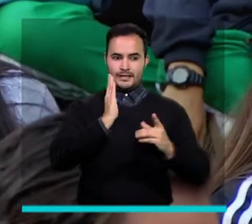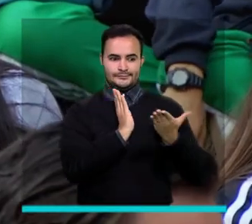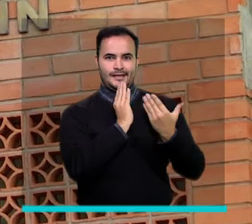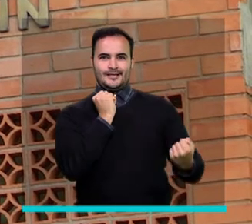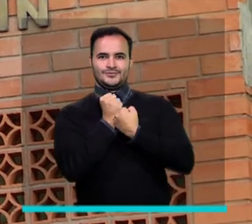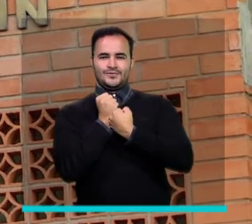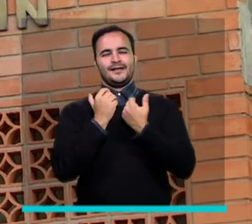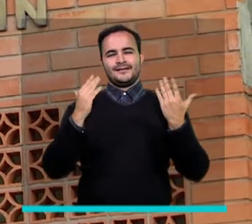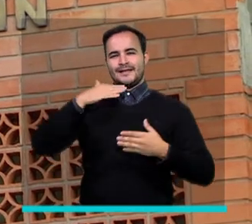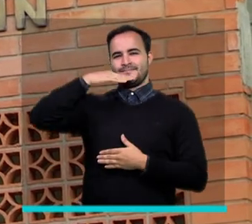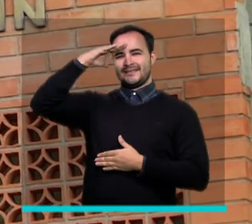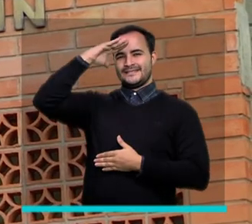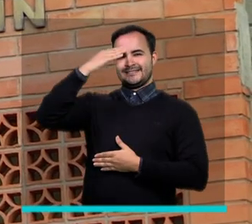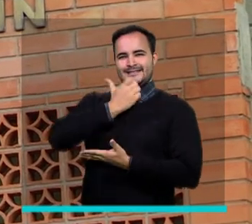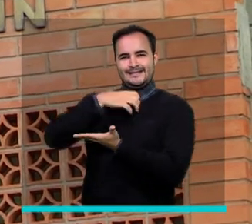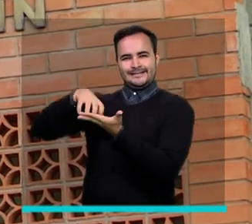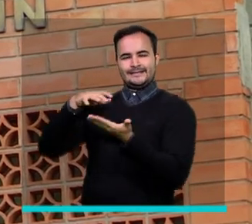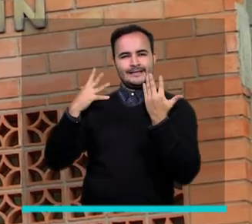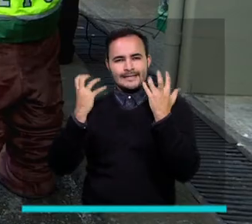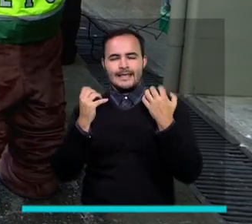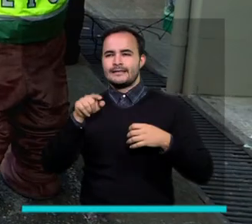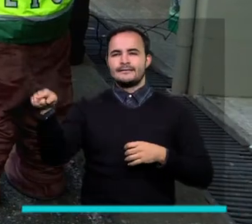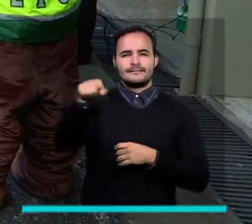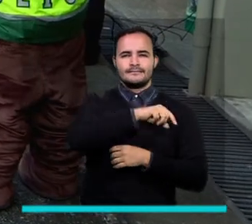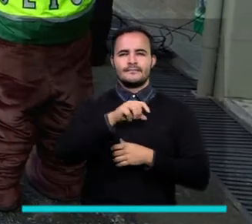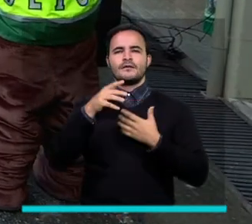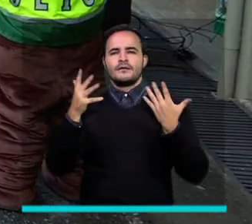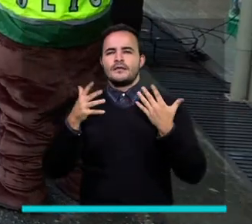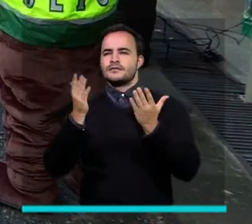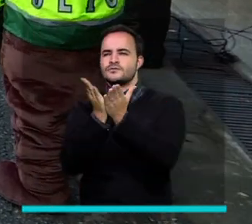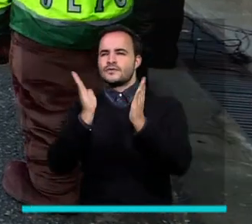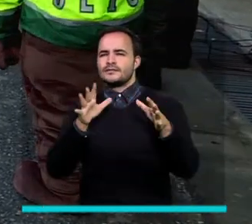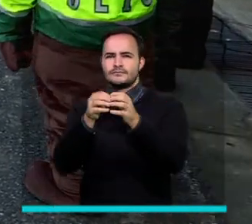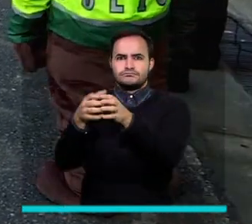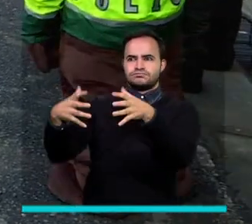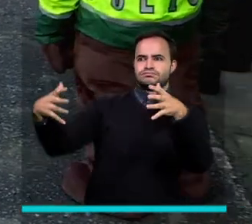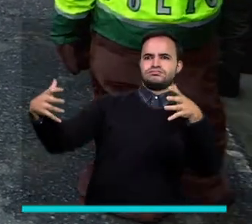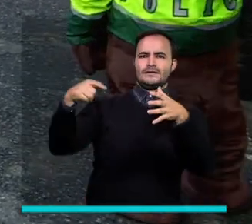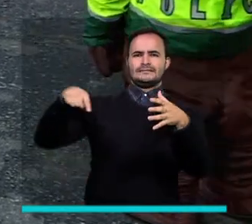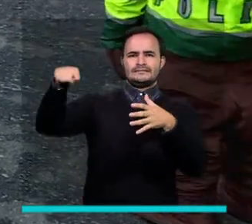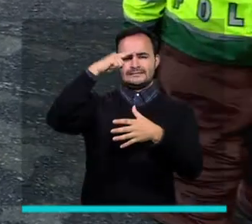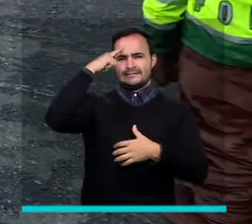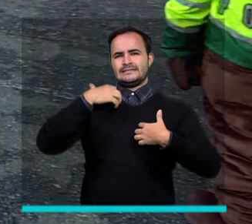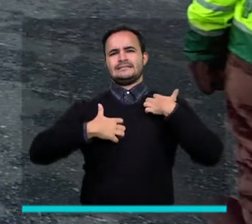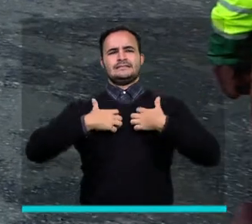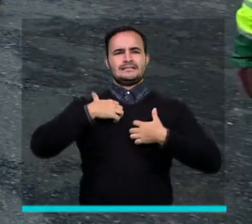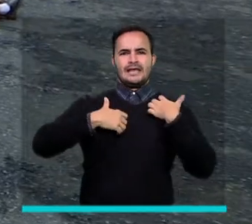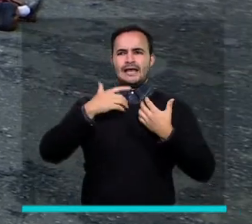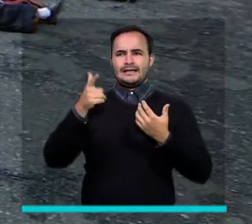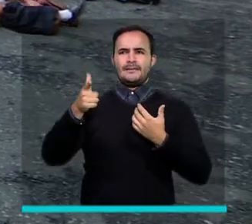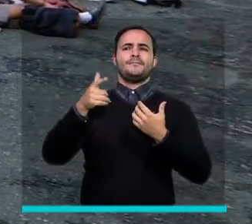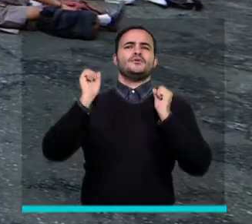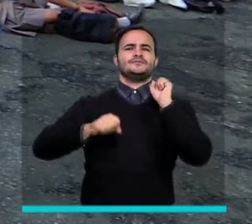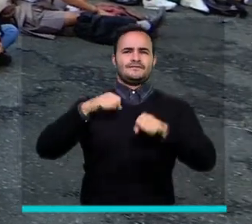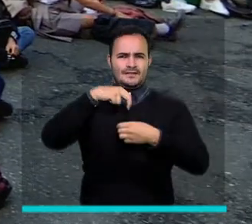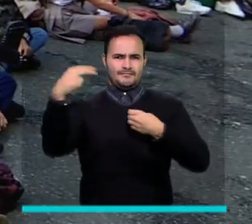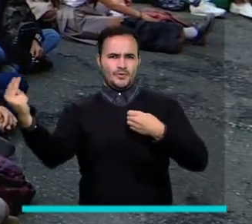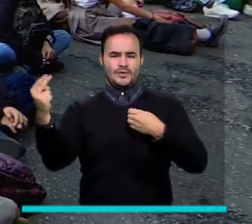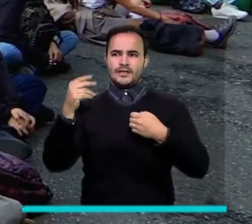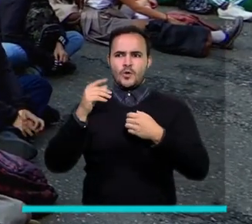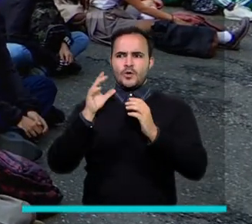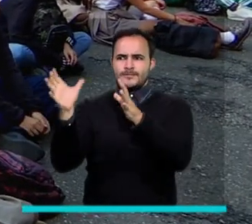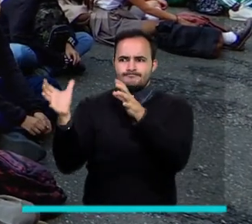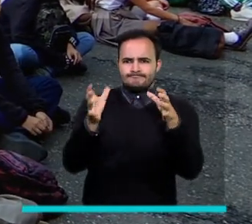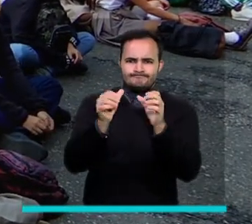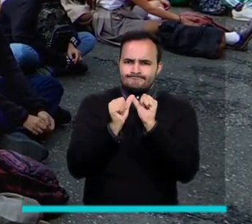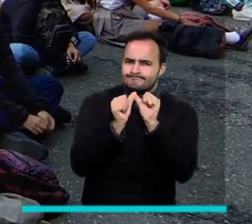Medellín busca garantizar la permanencia de 8.241 estudiantes que están en riesgo de salir del sistema escolar por